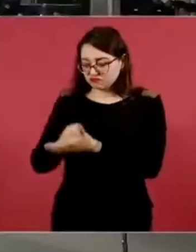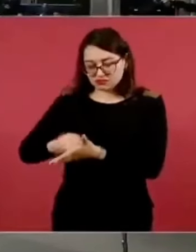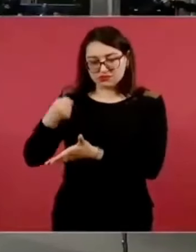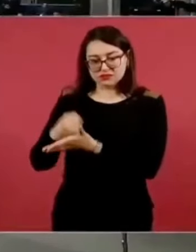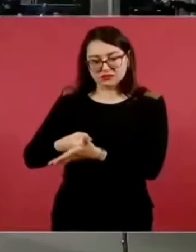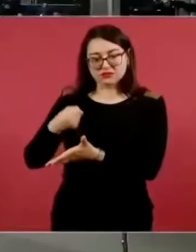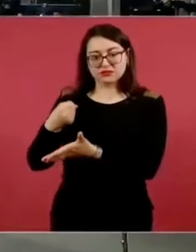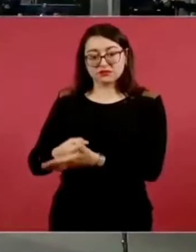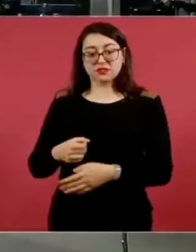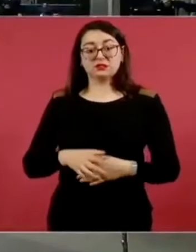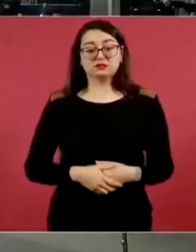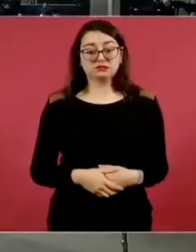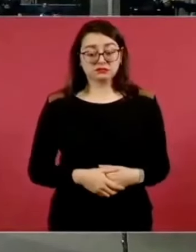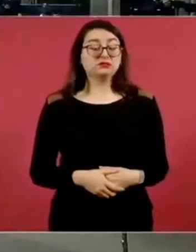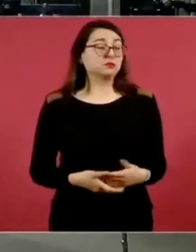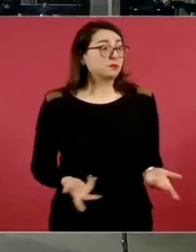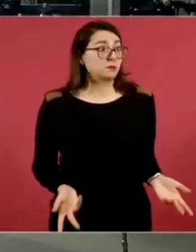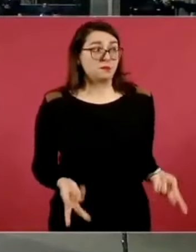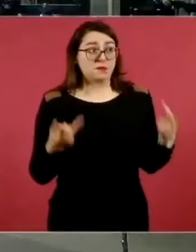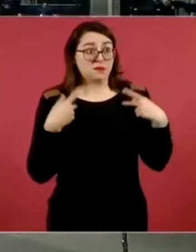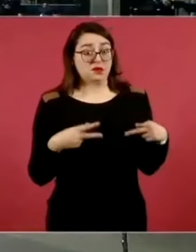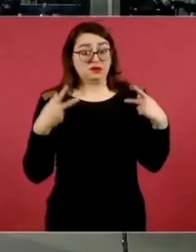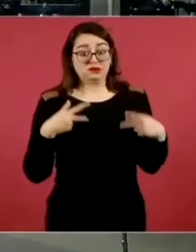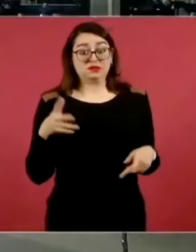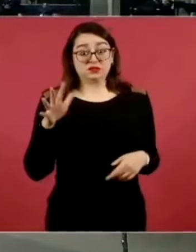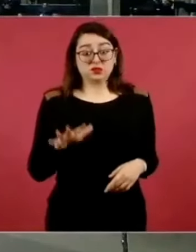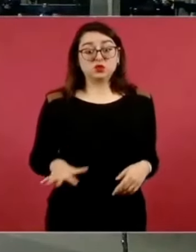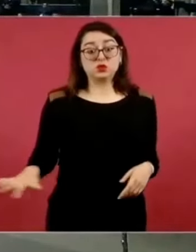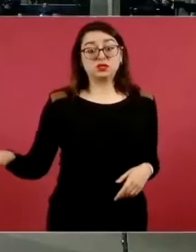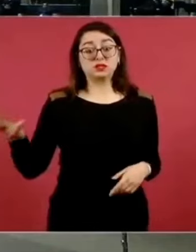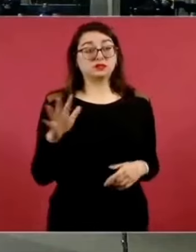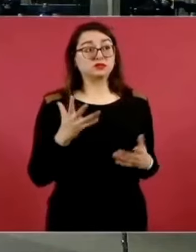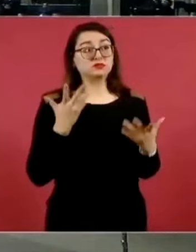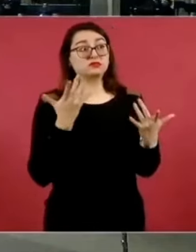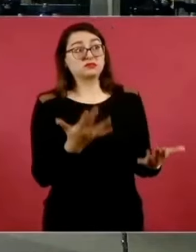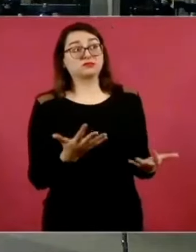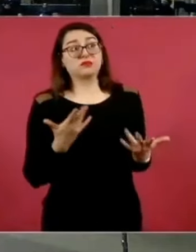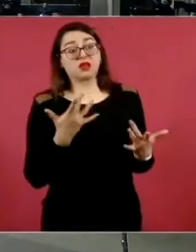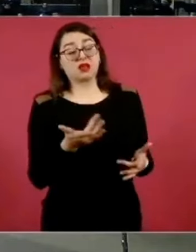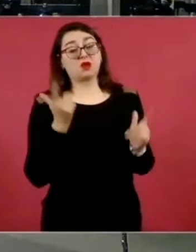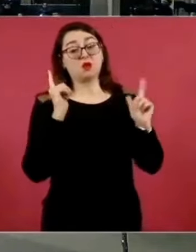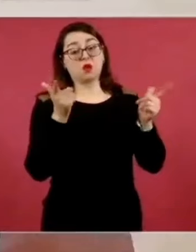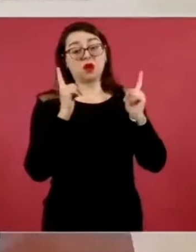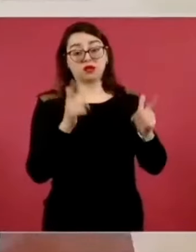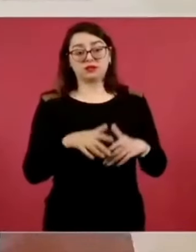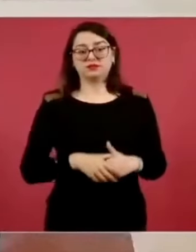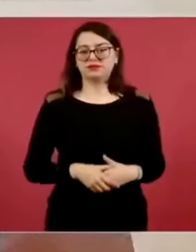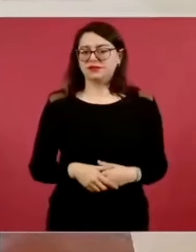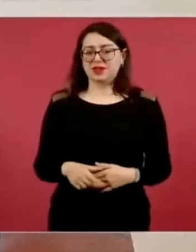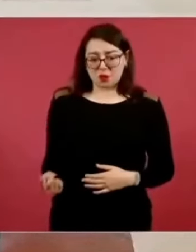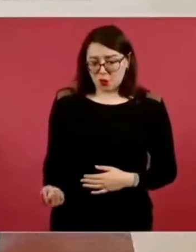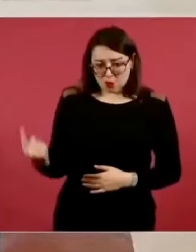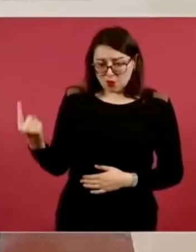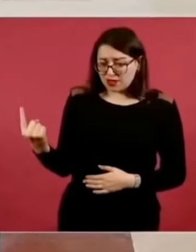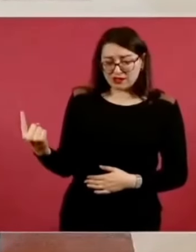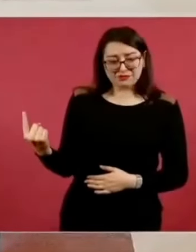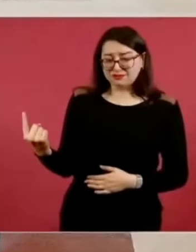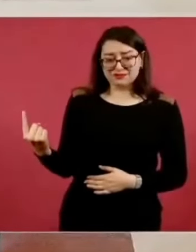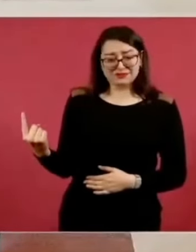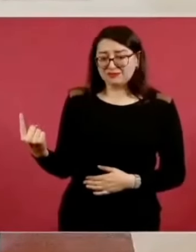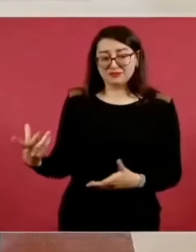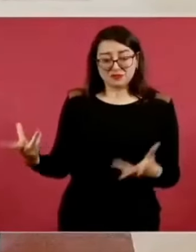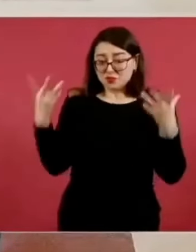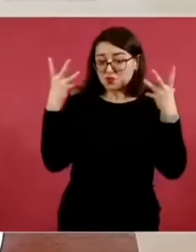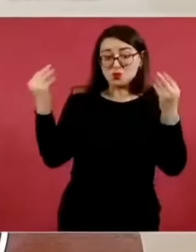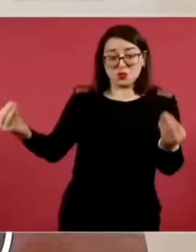Bueno, esta gente es la que tiene la esperanza de recibir una respuesta. Ojalá que... No, pero mucha gente... No, nada más la que